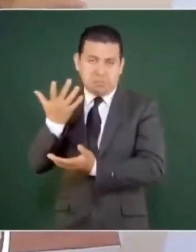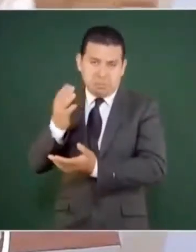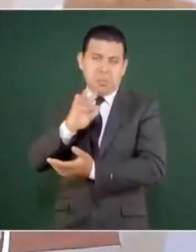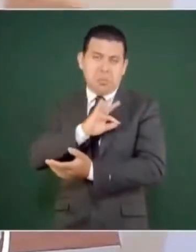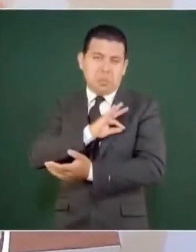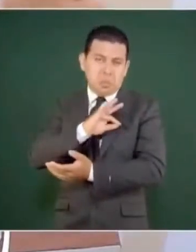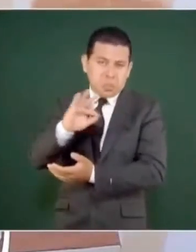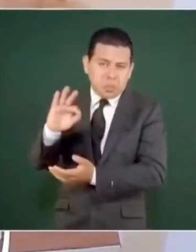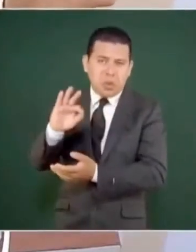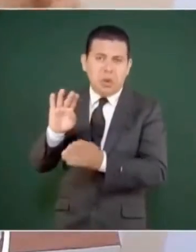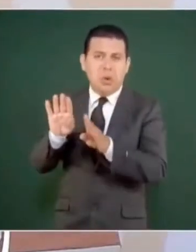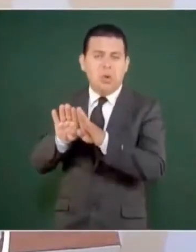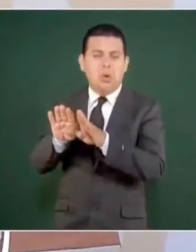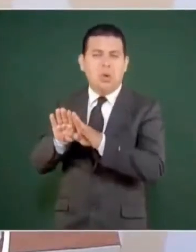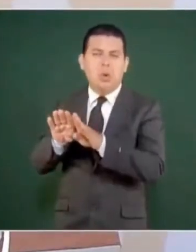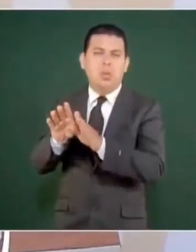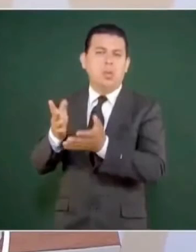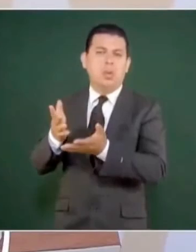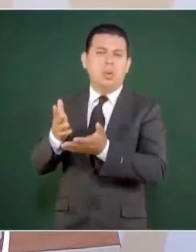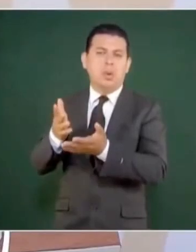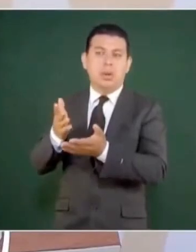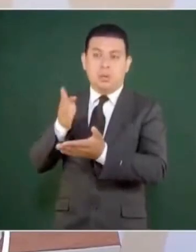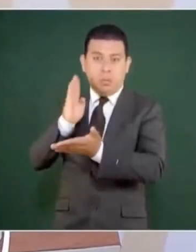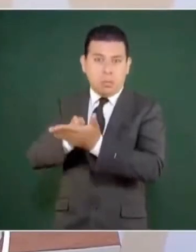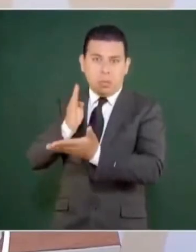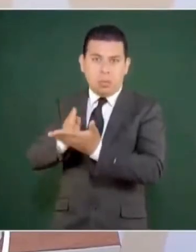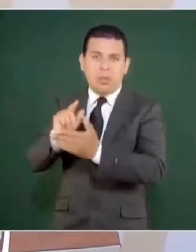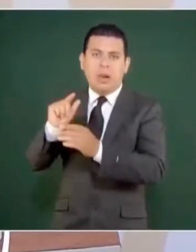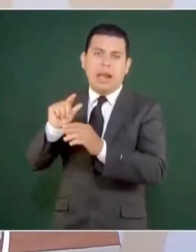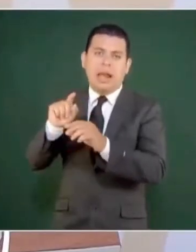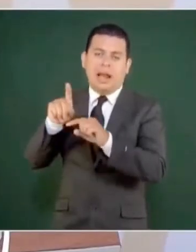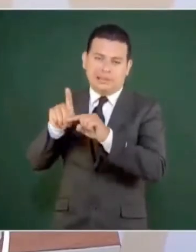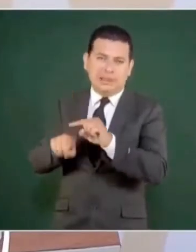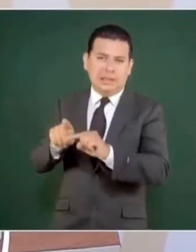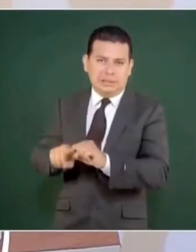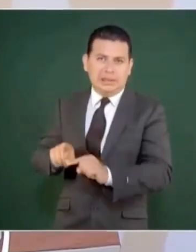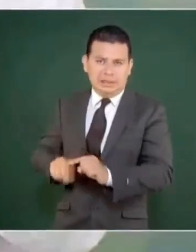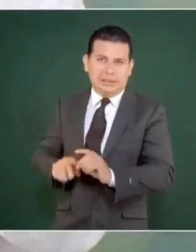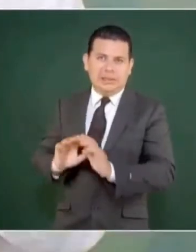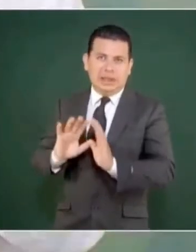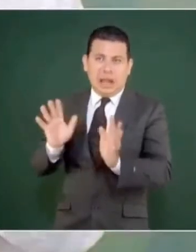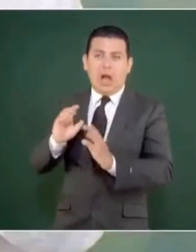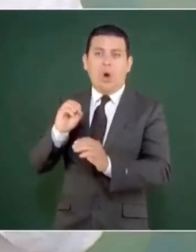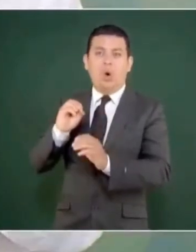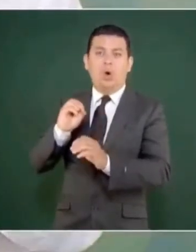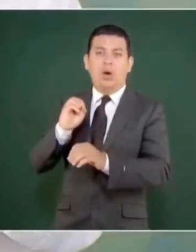multas, recargos,